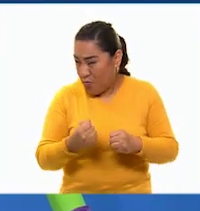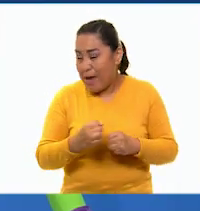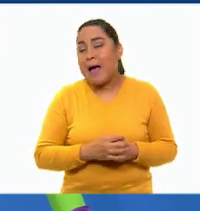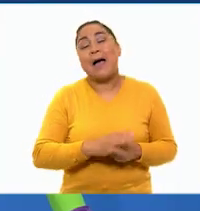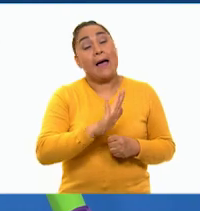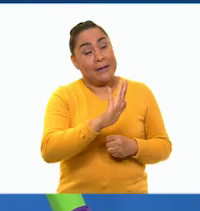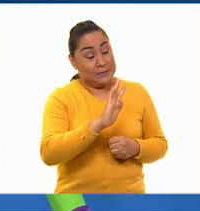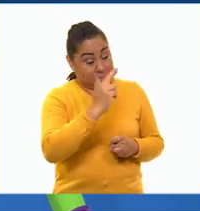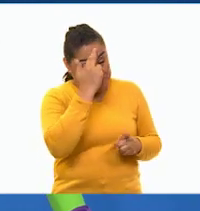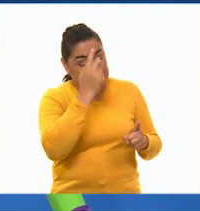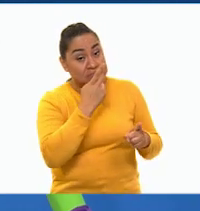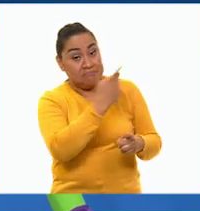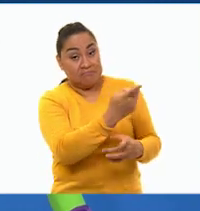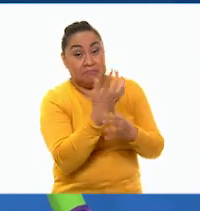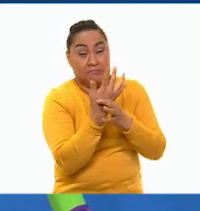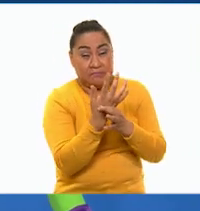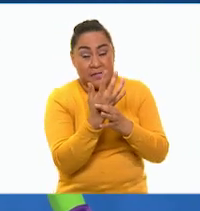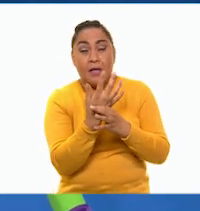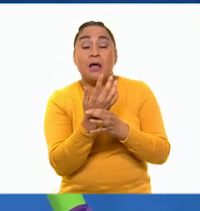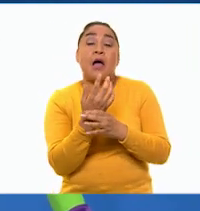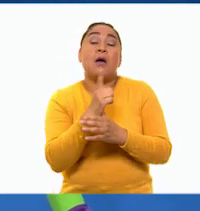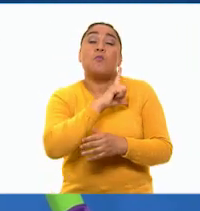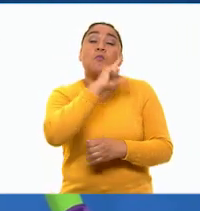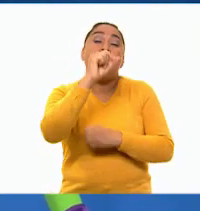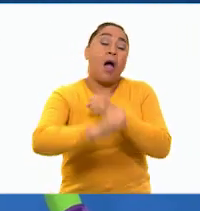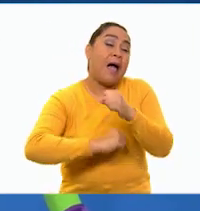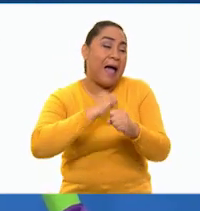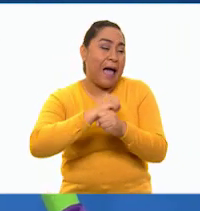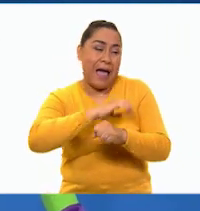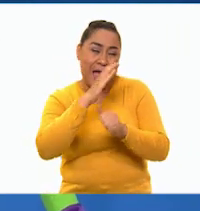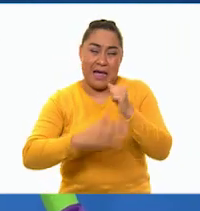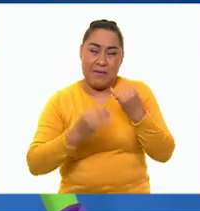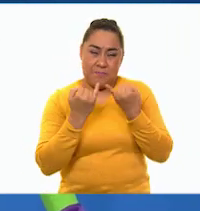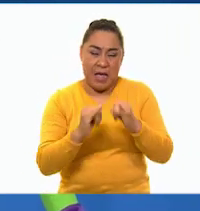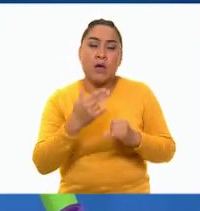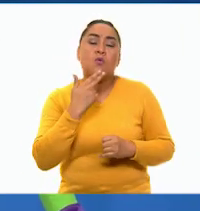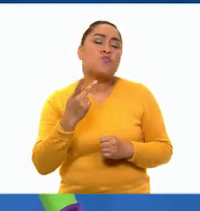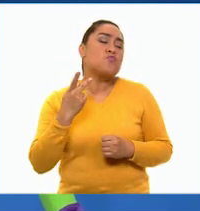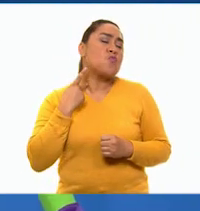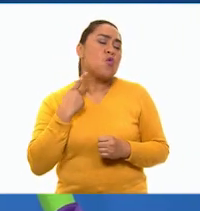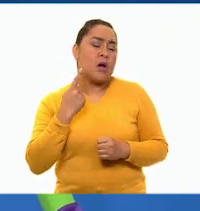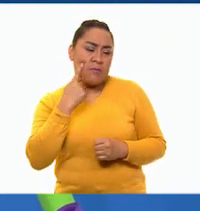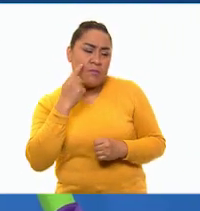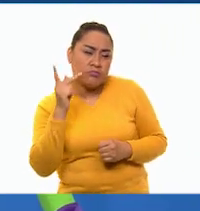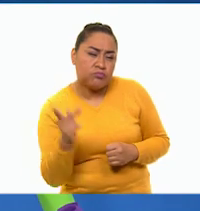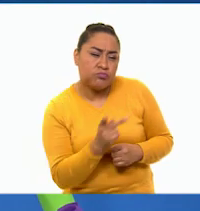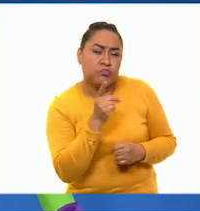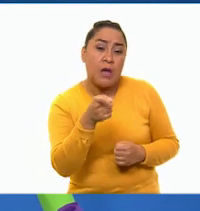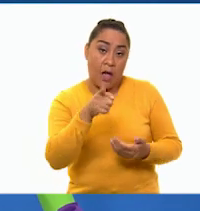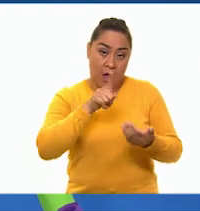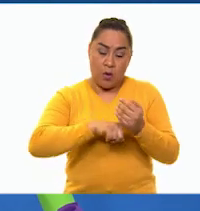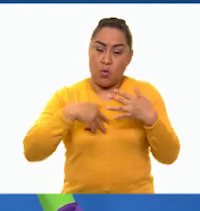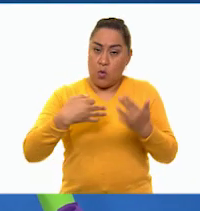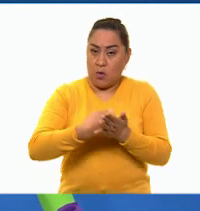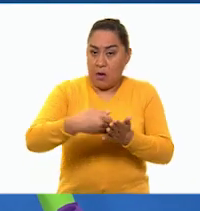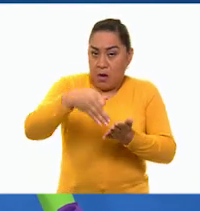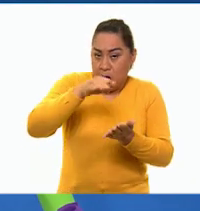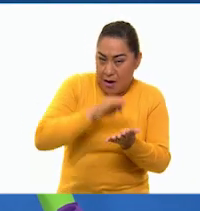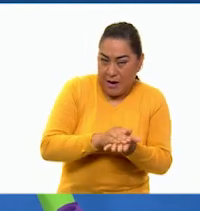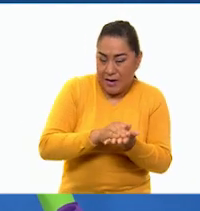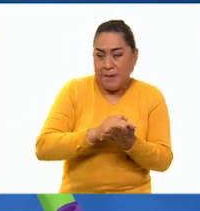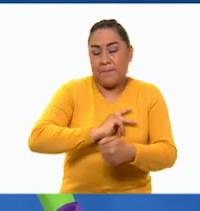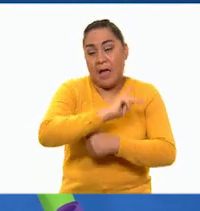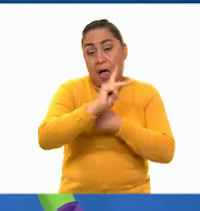Porque ella misma lo argumentó cuando años después de la independencia un político conservador cuestionó que ella fuera una heroína de la patria.